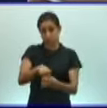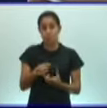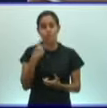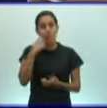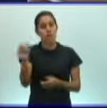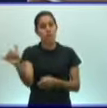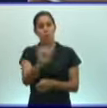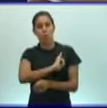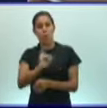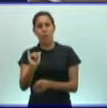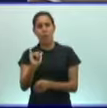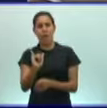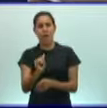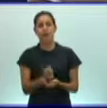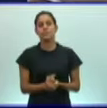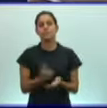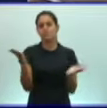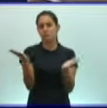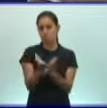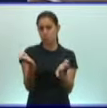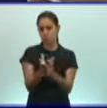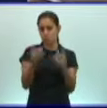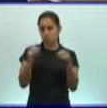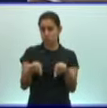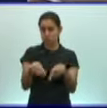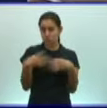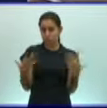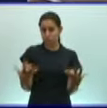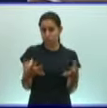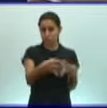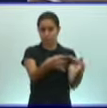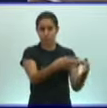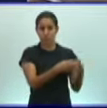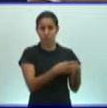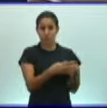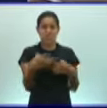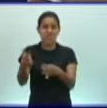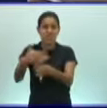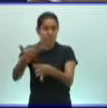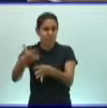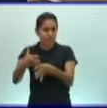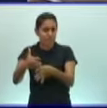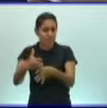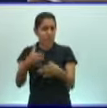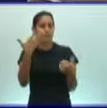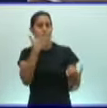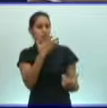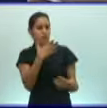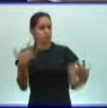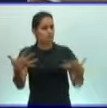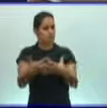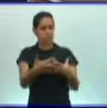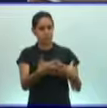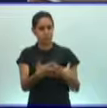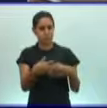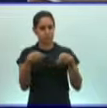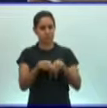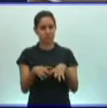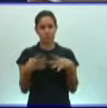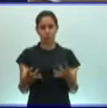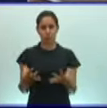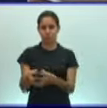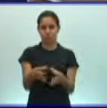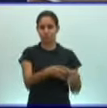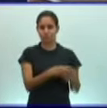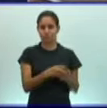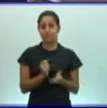a ver, a partir del estudio de este grupo, ¿cuáles son las semejancias y las diferencias que tienen con respecto a los